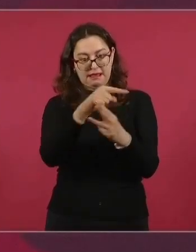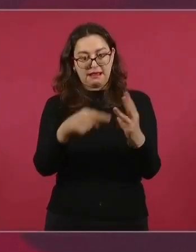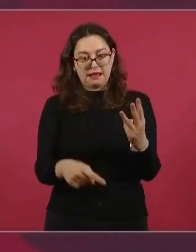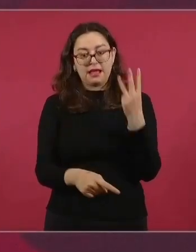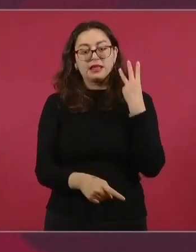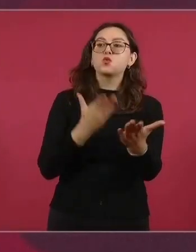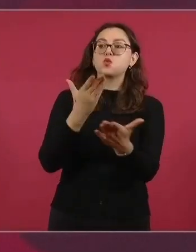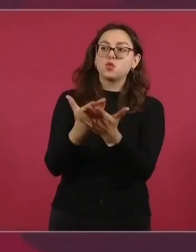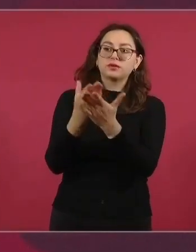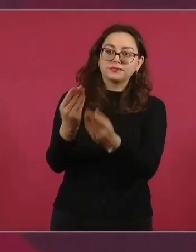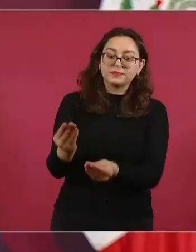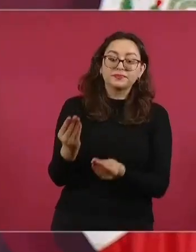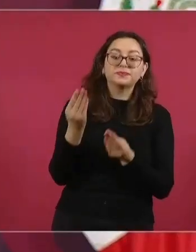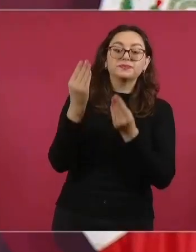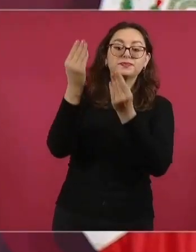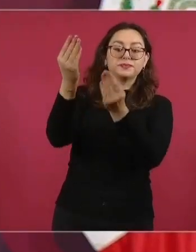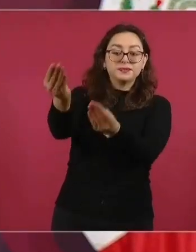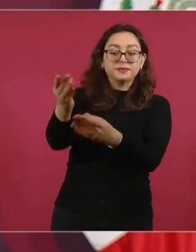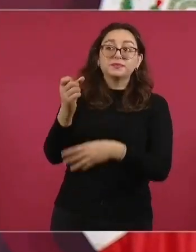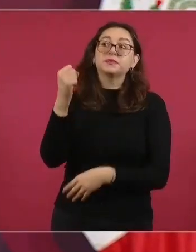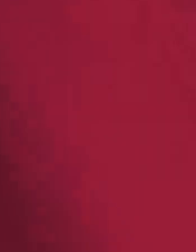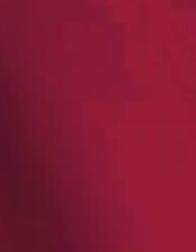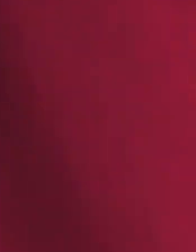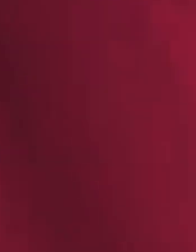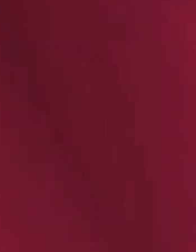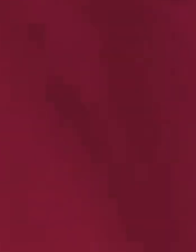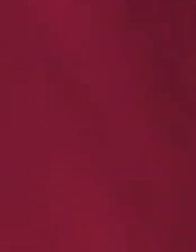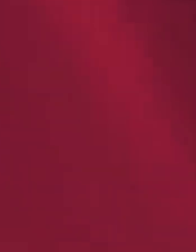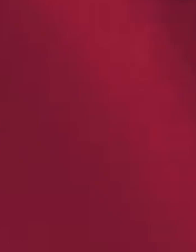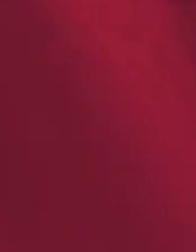a ver qué resuelven en el Senado.